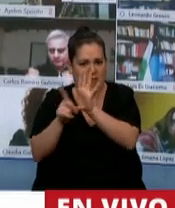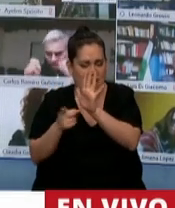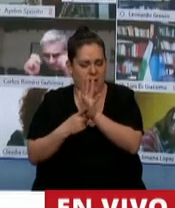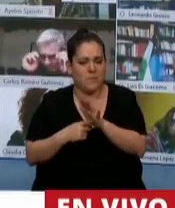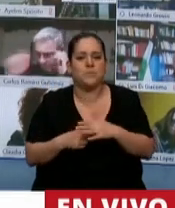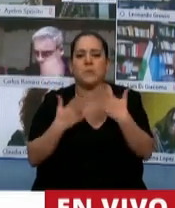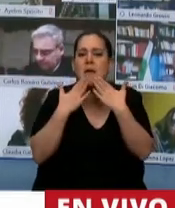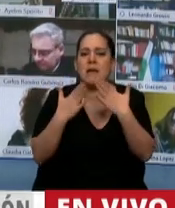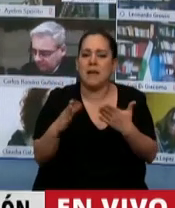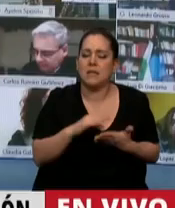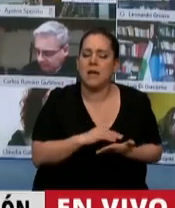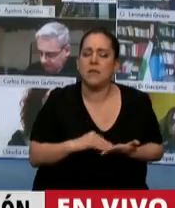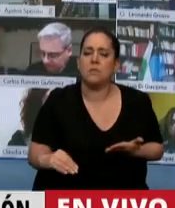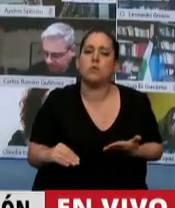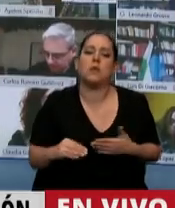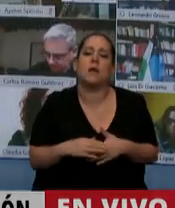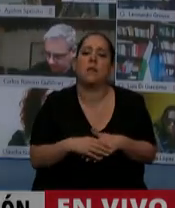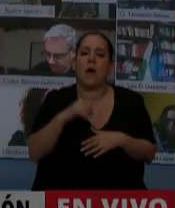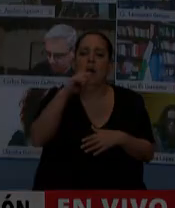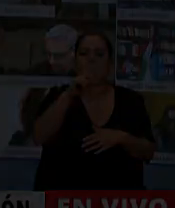Gracias, diputada Mayda Cresto. Cresto.